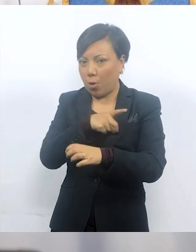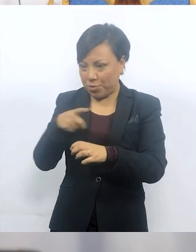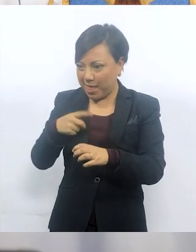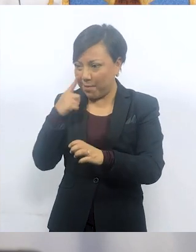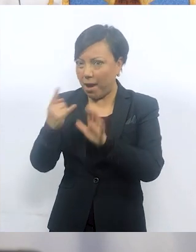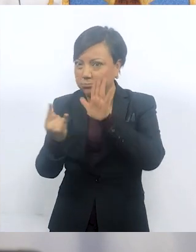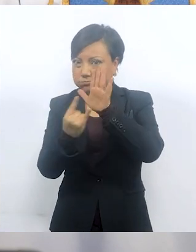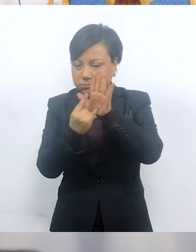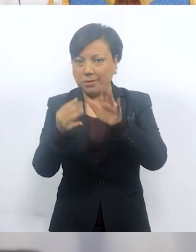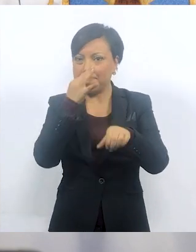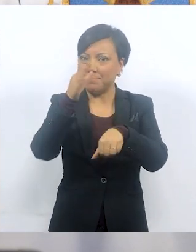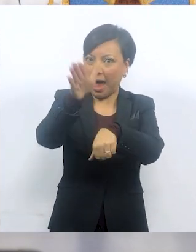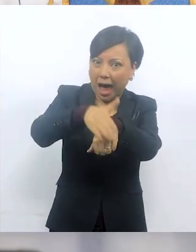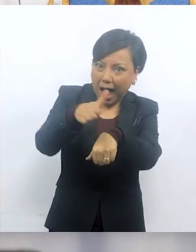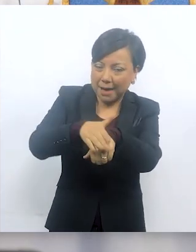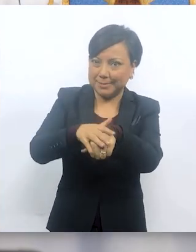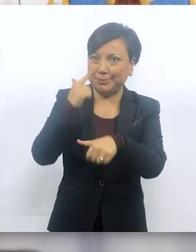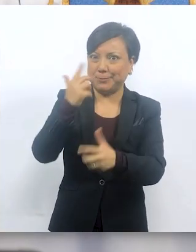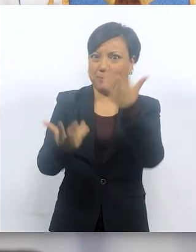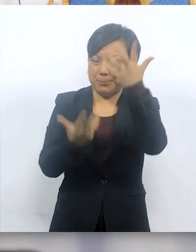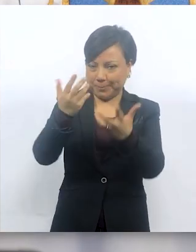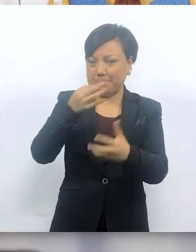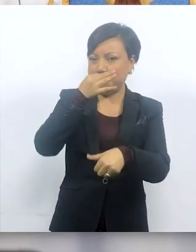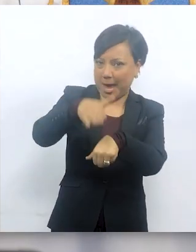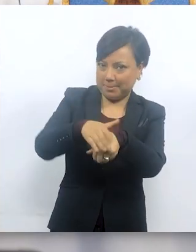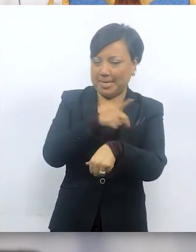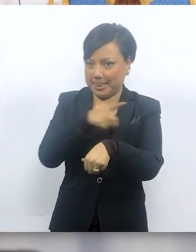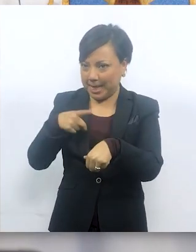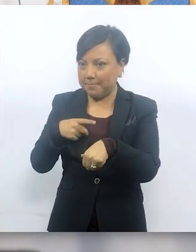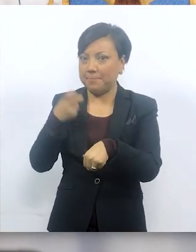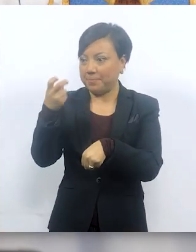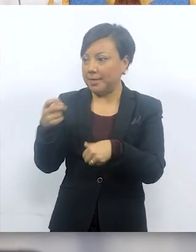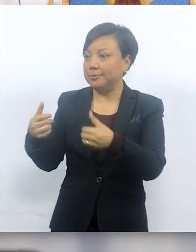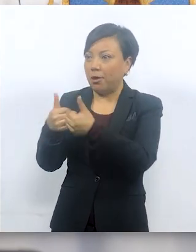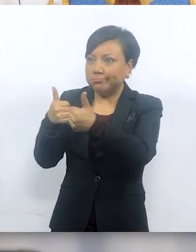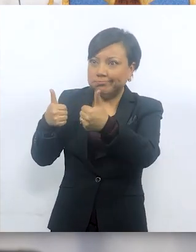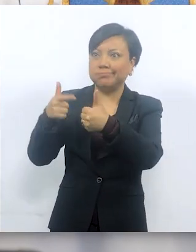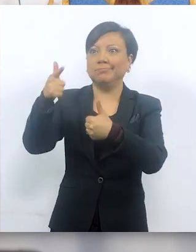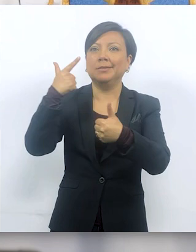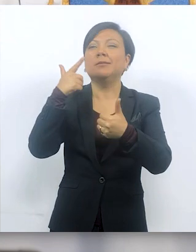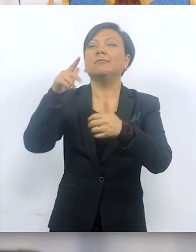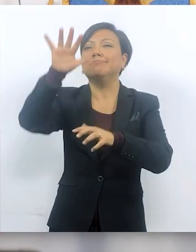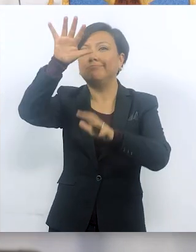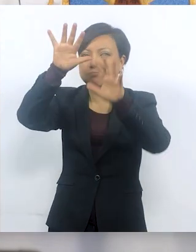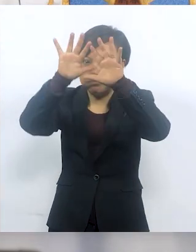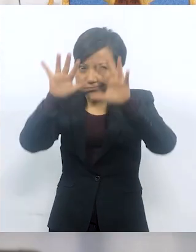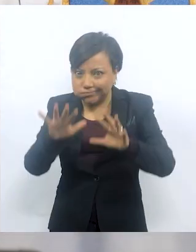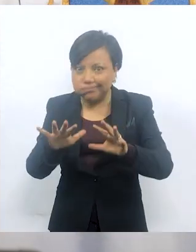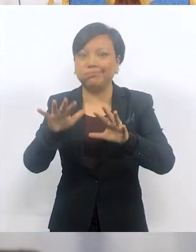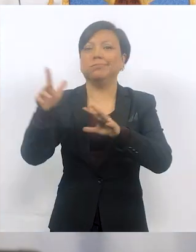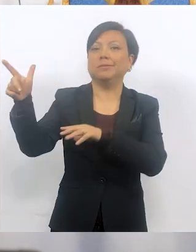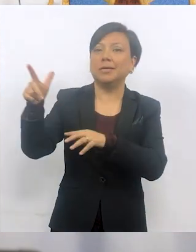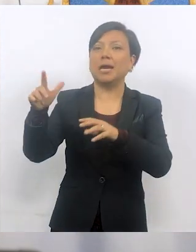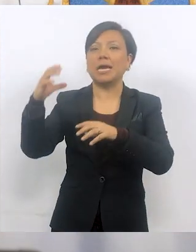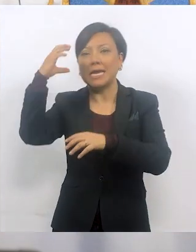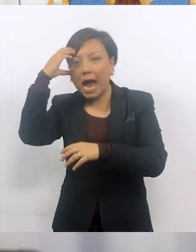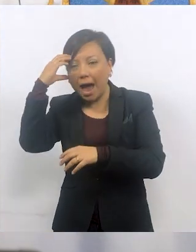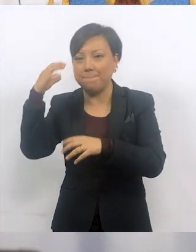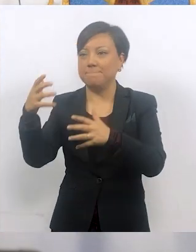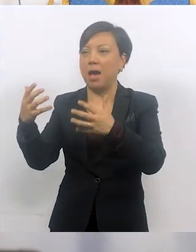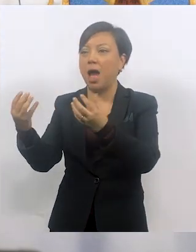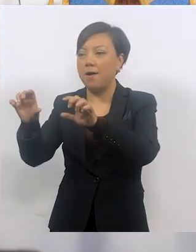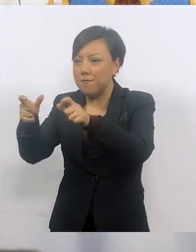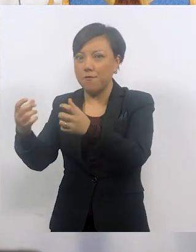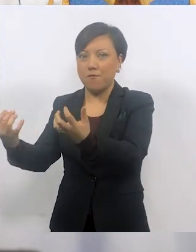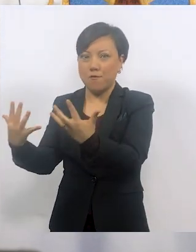Verifica que el concentrador cuente con salvaguardas mecánicas y advertencias para riesgos de incendio. Mantén el aparato lejos de posibles peligros de incendio, tales como